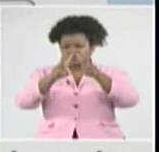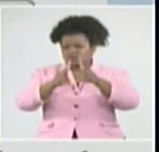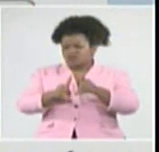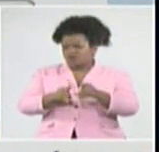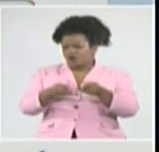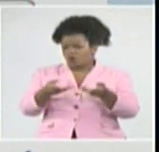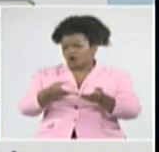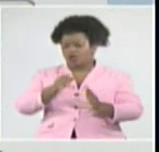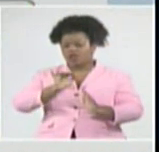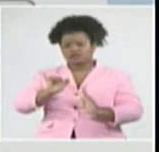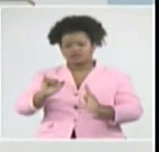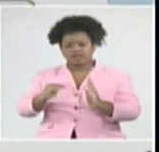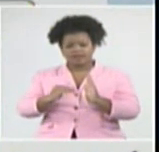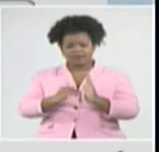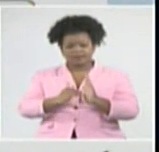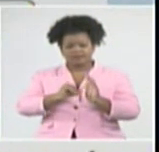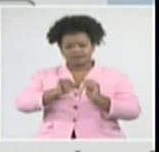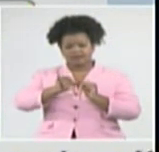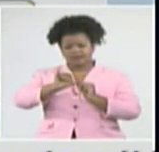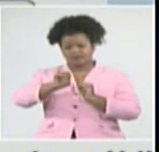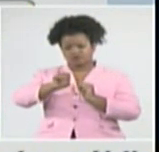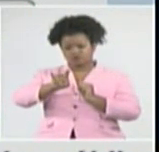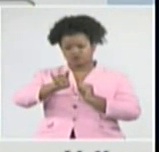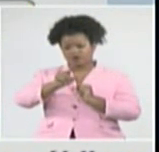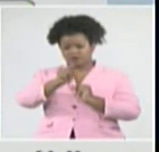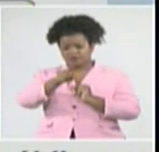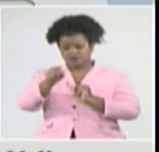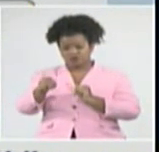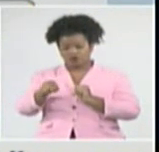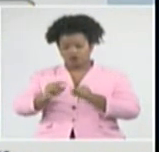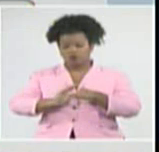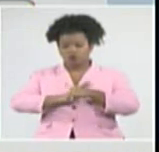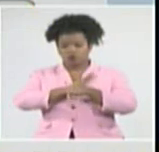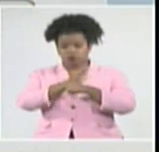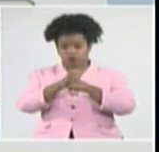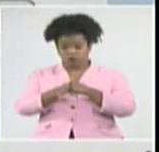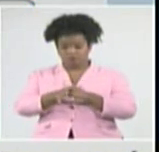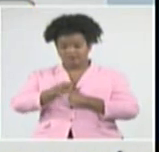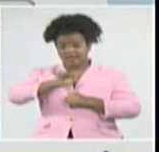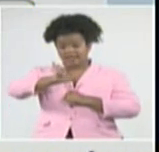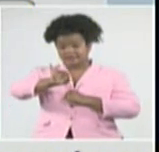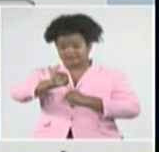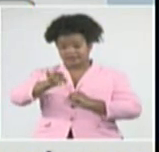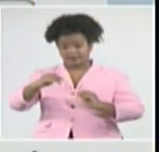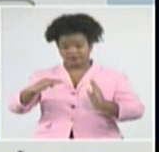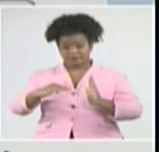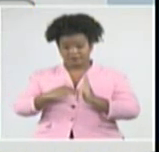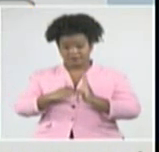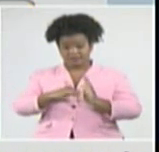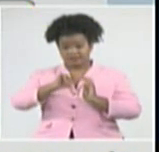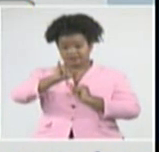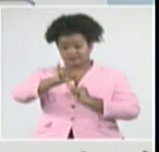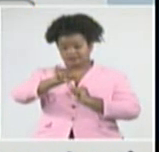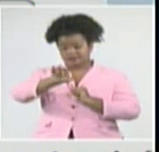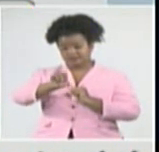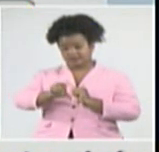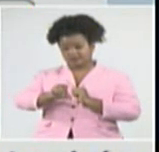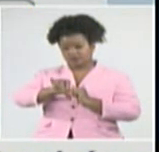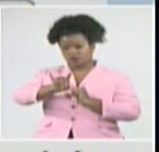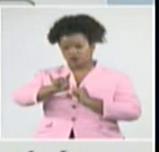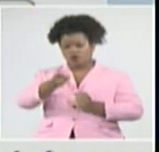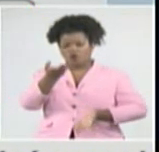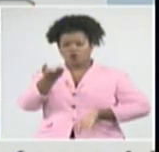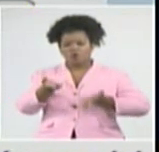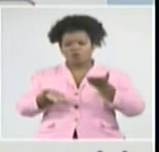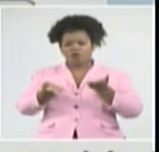personas con COVID-19. Estamos hablando de 267 más. Sigue